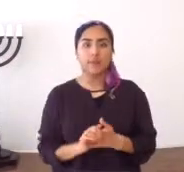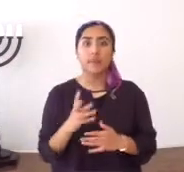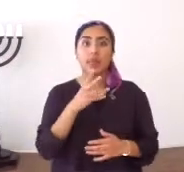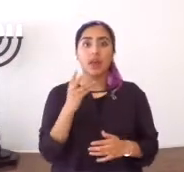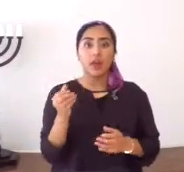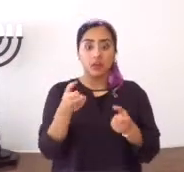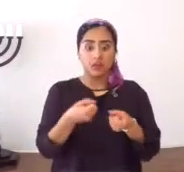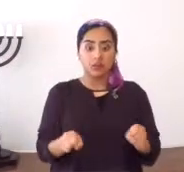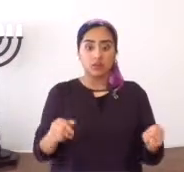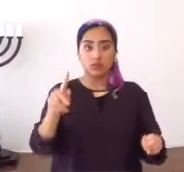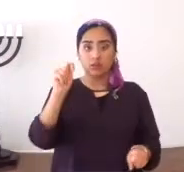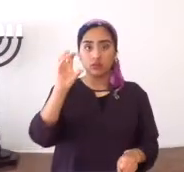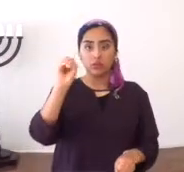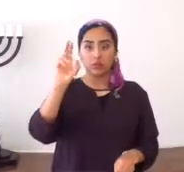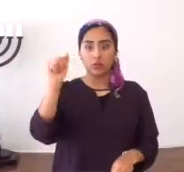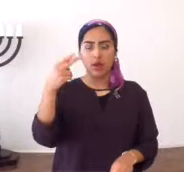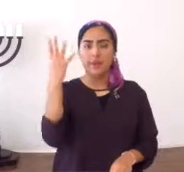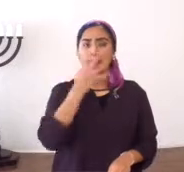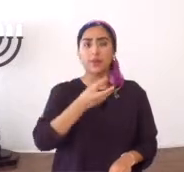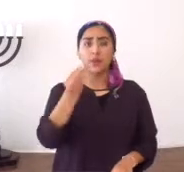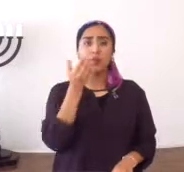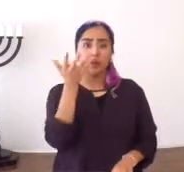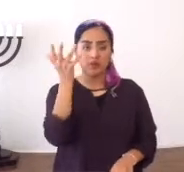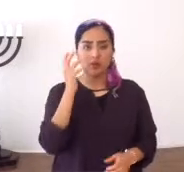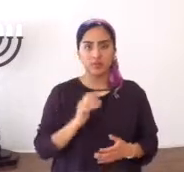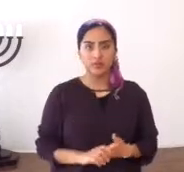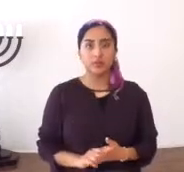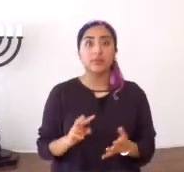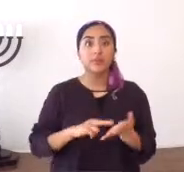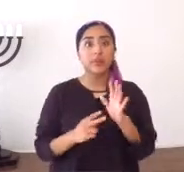la Torah no es amarga, es dulce, es hermosa la Torah,